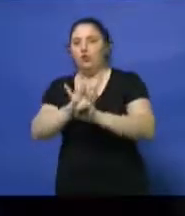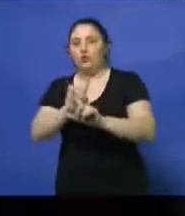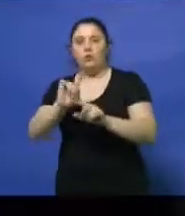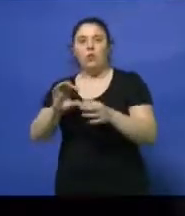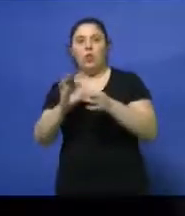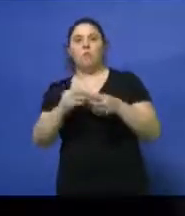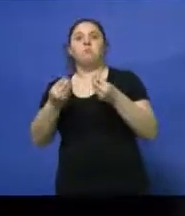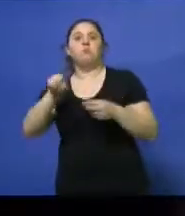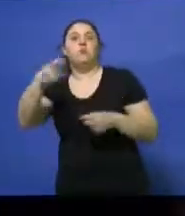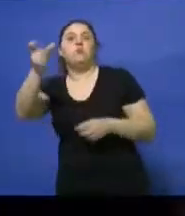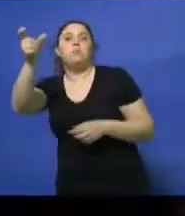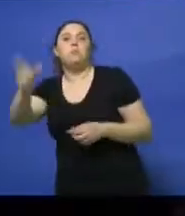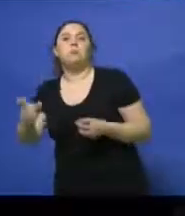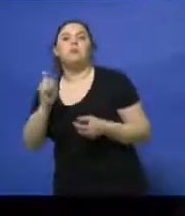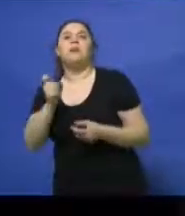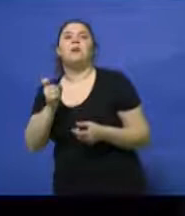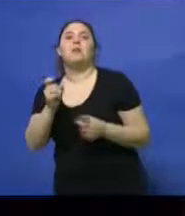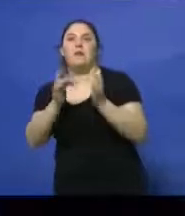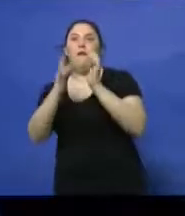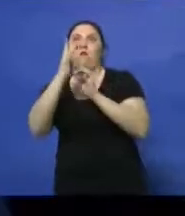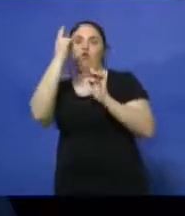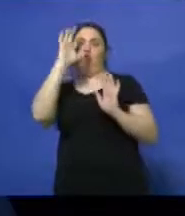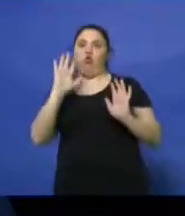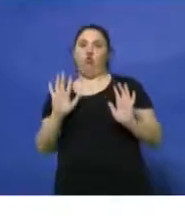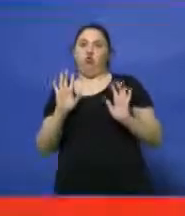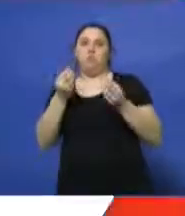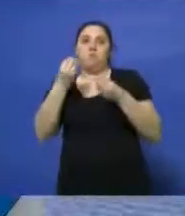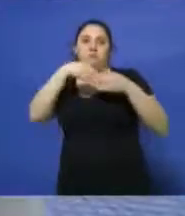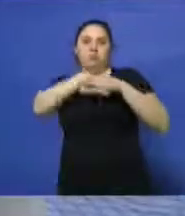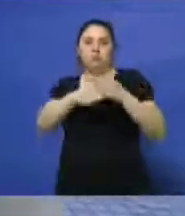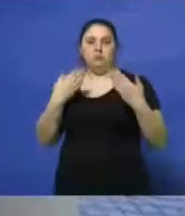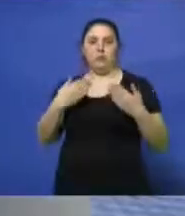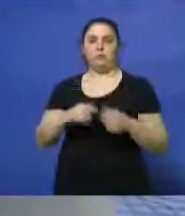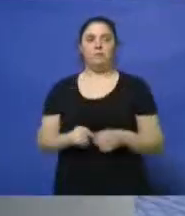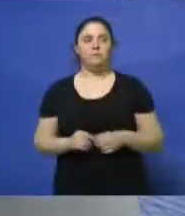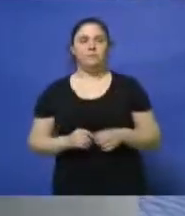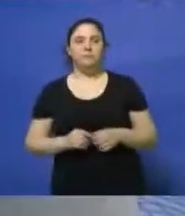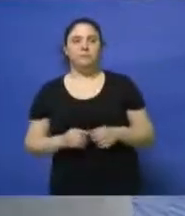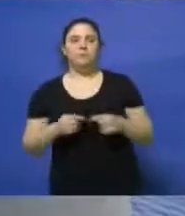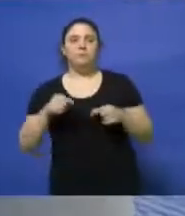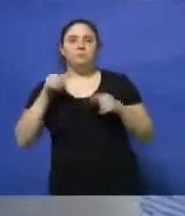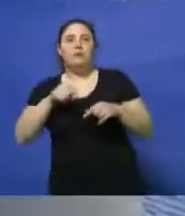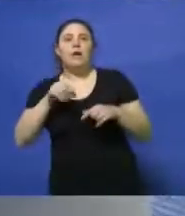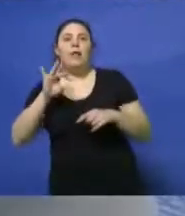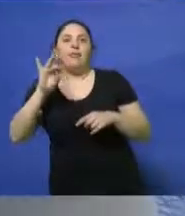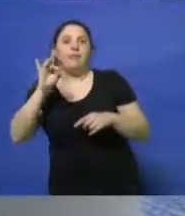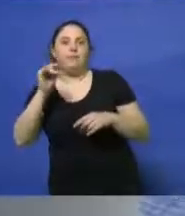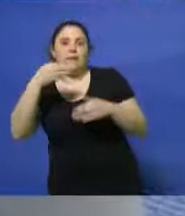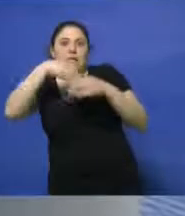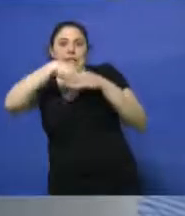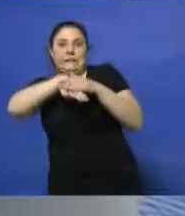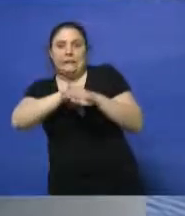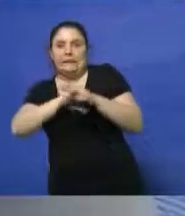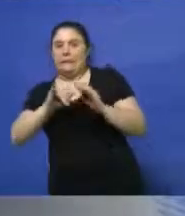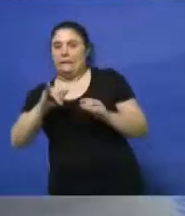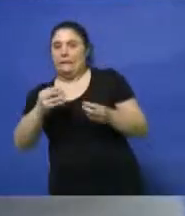persona, que es de Dios, para ahorrar. Sí, es mucho más difícil ahorrar, pero bueno, tratamos